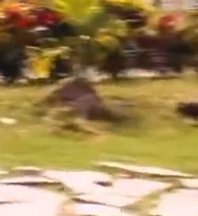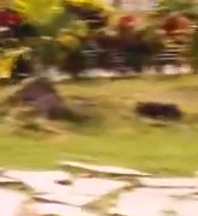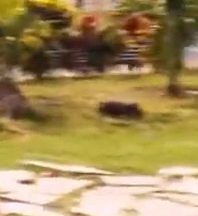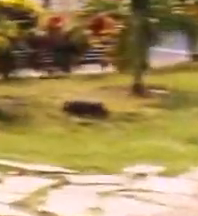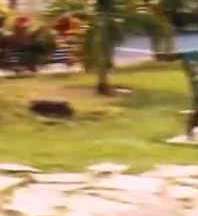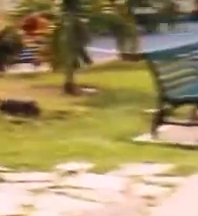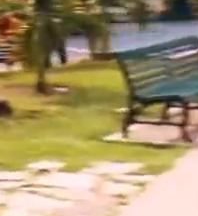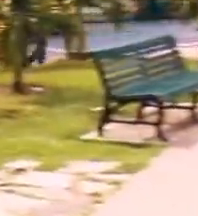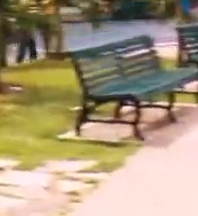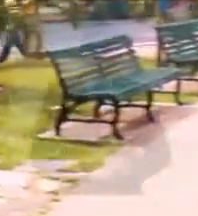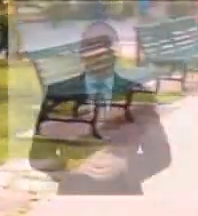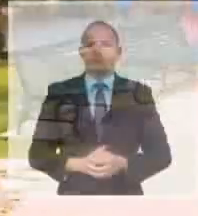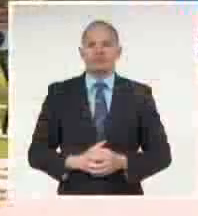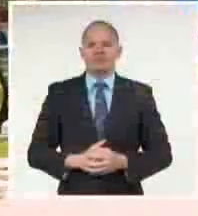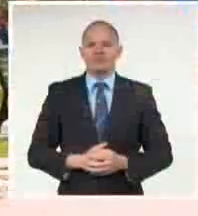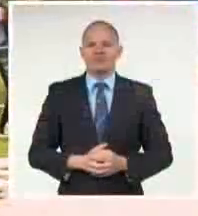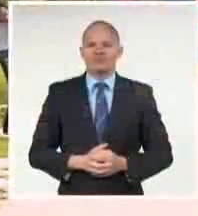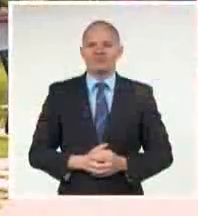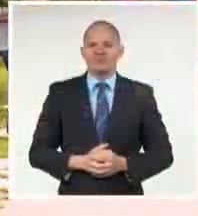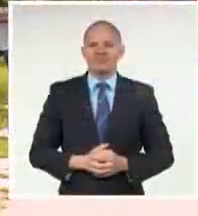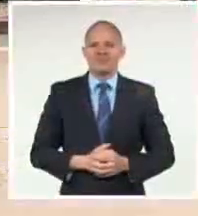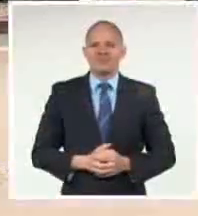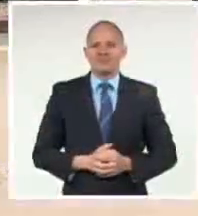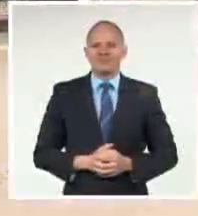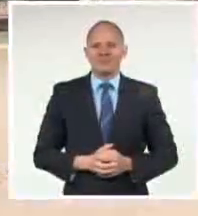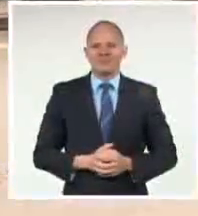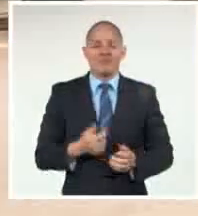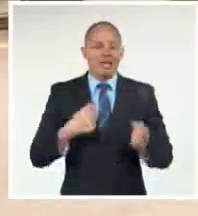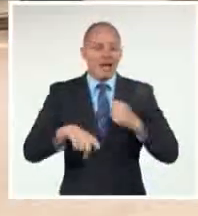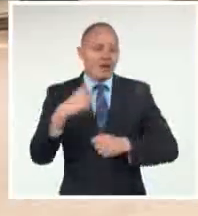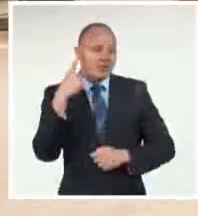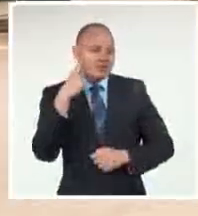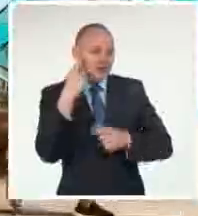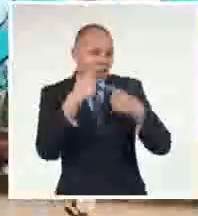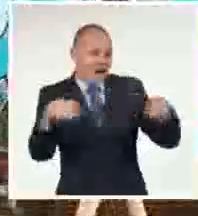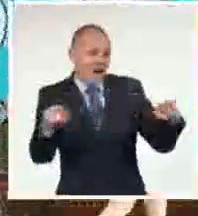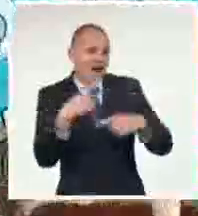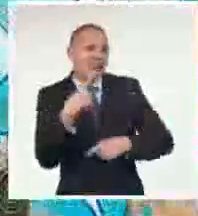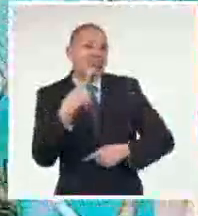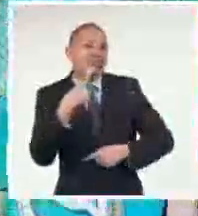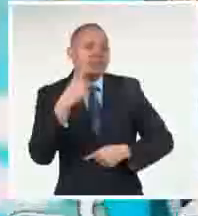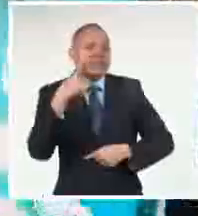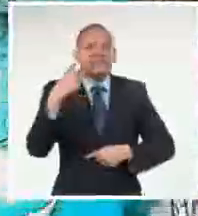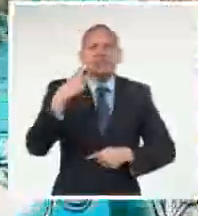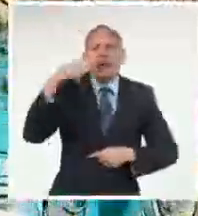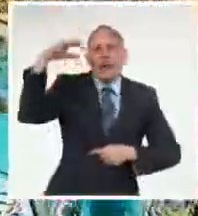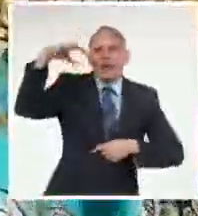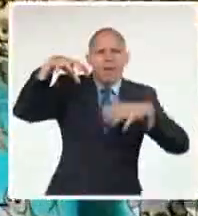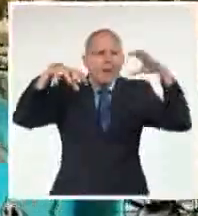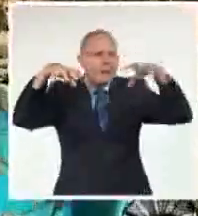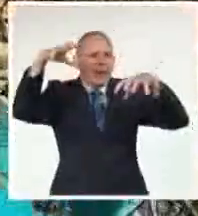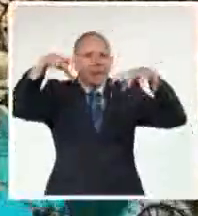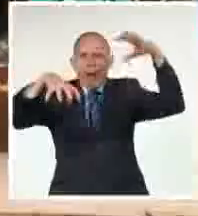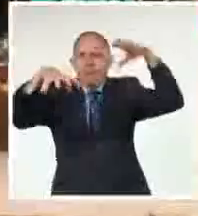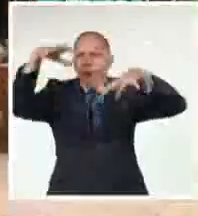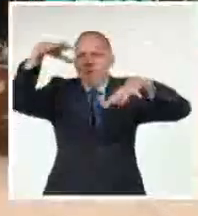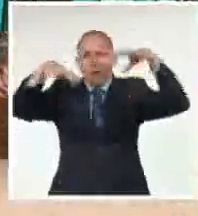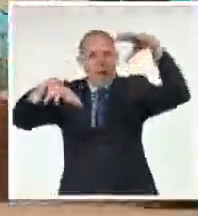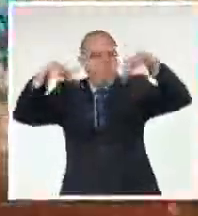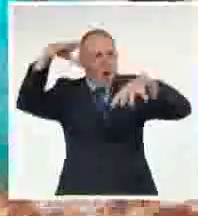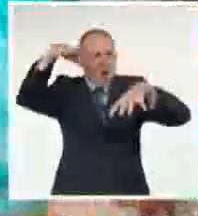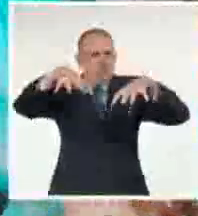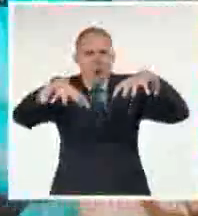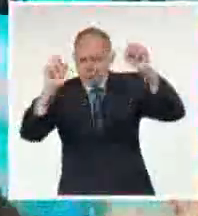Lluvia que no cesa Viento que me moja Inevitable el pan Que